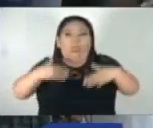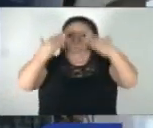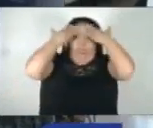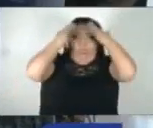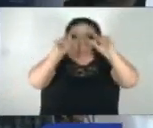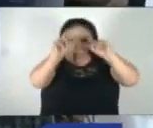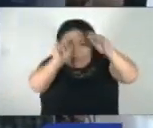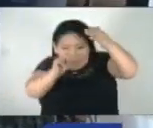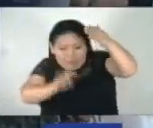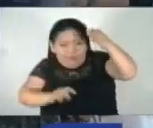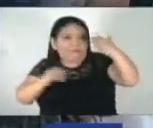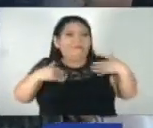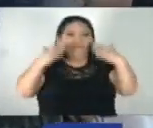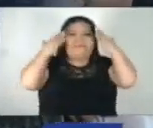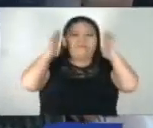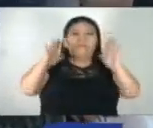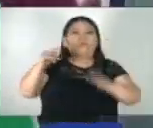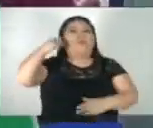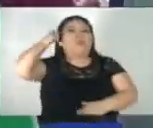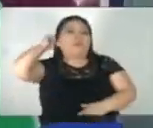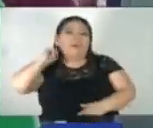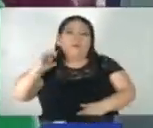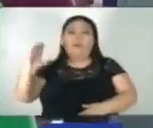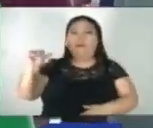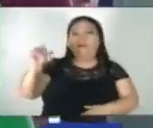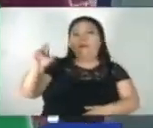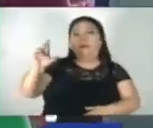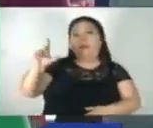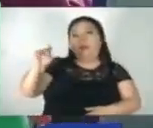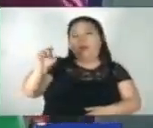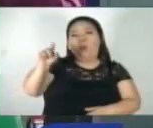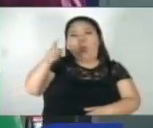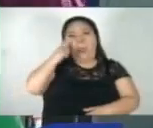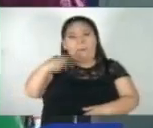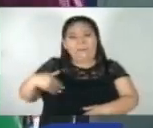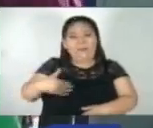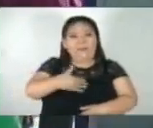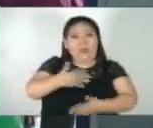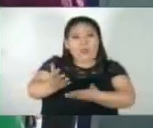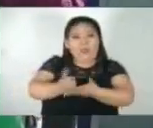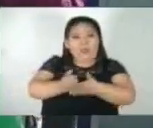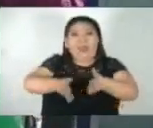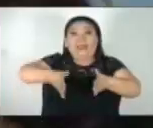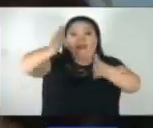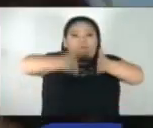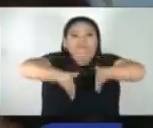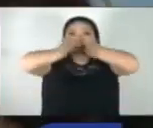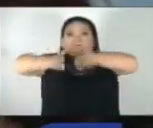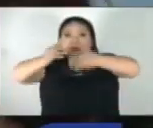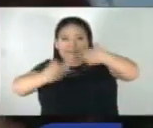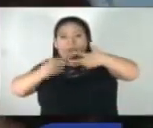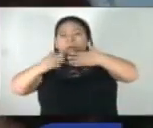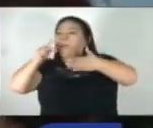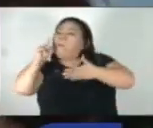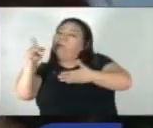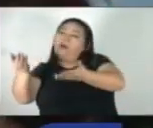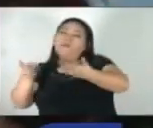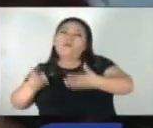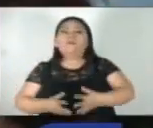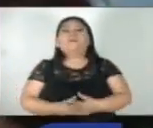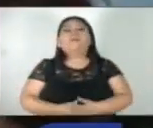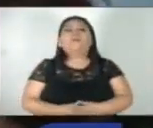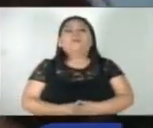los pasos que deben seguir, como don Carlos, que llegó a los contornos del Ministerio de Hacienda para que lo ayudaran con el trámite.